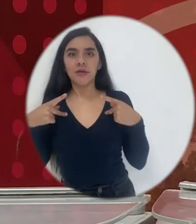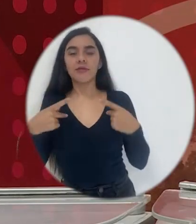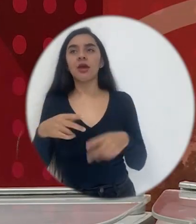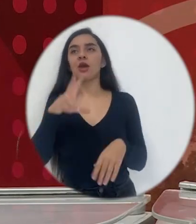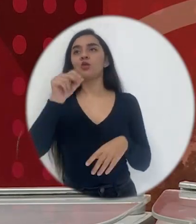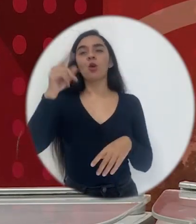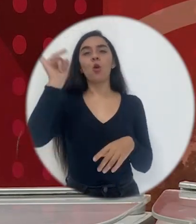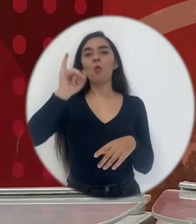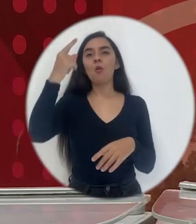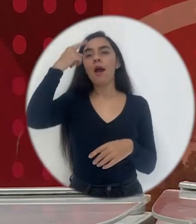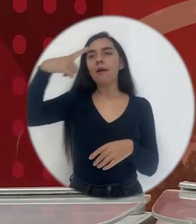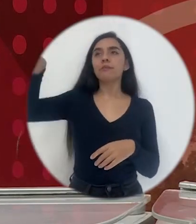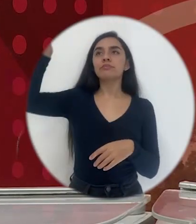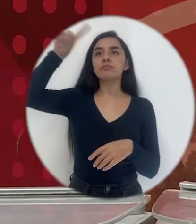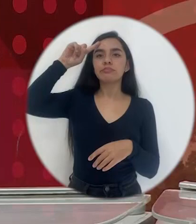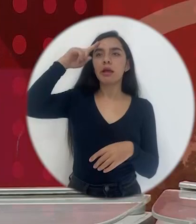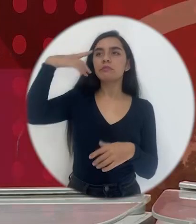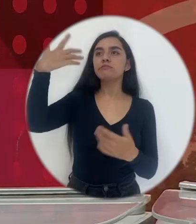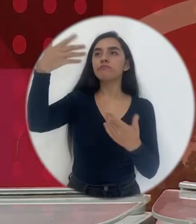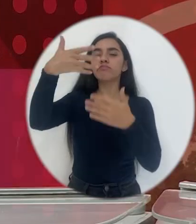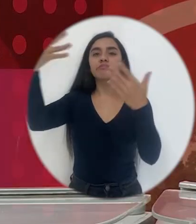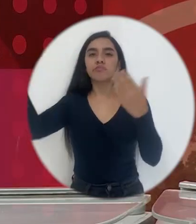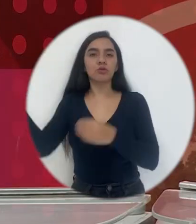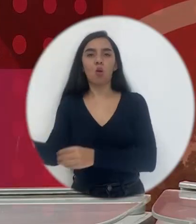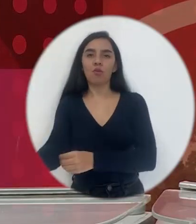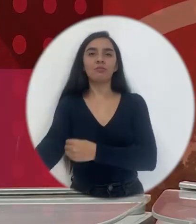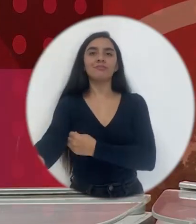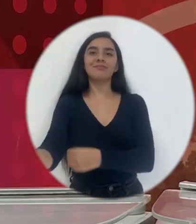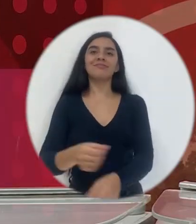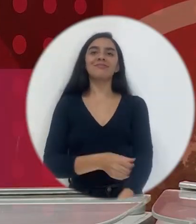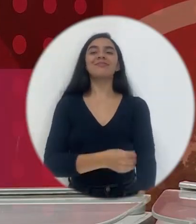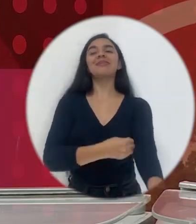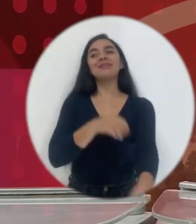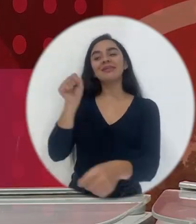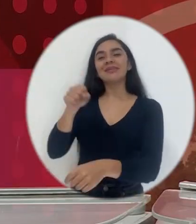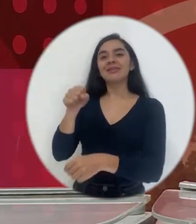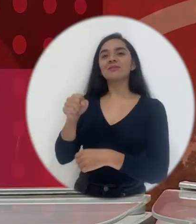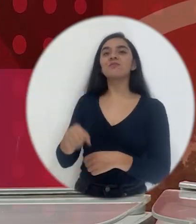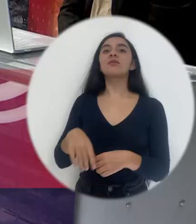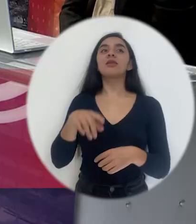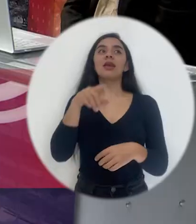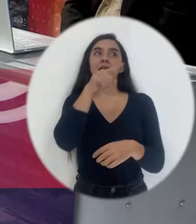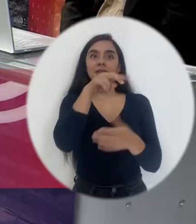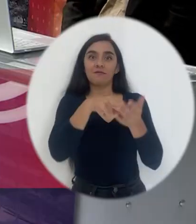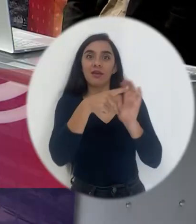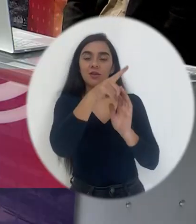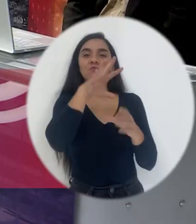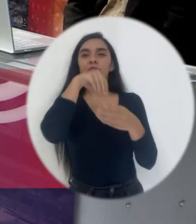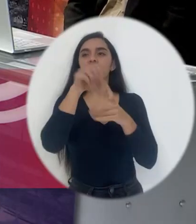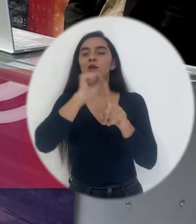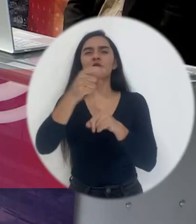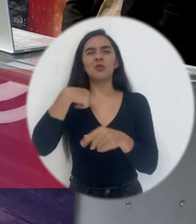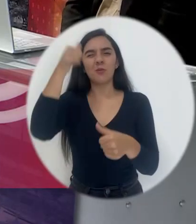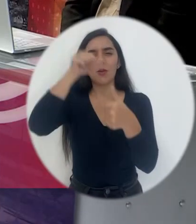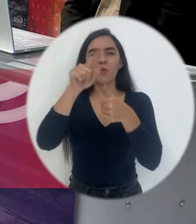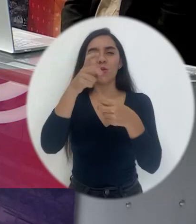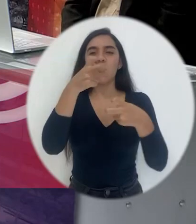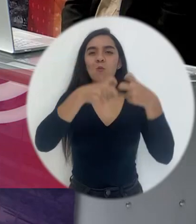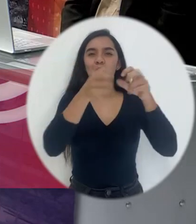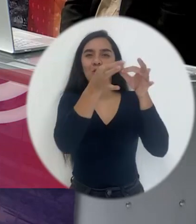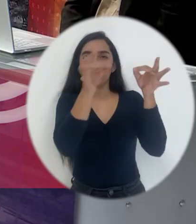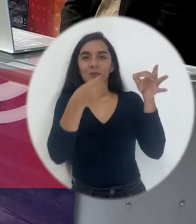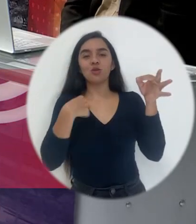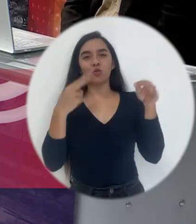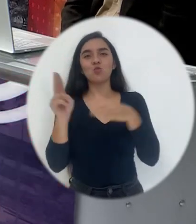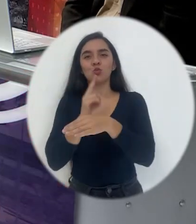Ana, Ana y Pedro, Ana y... Sí, exacto. Era algo que sí suena... naranjas y corno manzana. Exacto. Entonces eso lo metí en situaciones, ¿verdad? Por ejemplo, me acuerdo de un